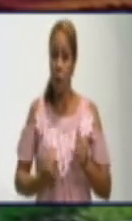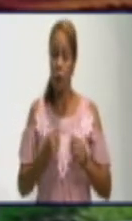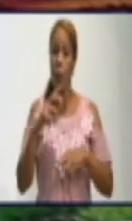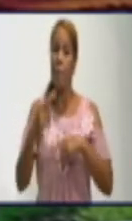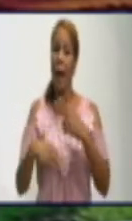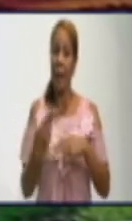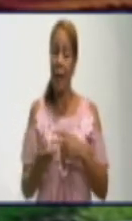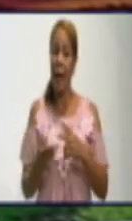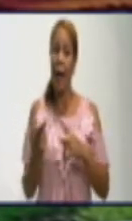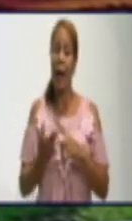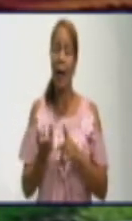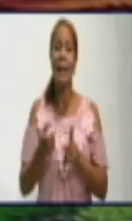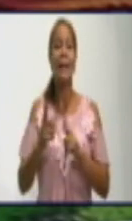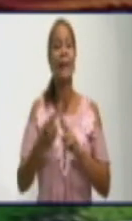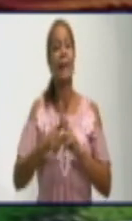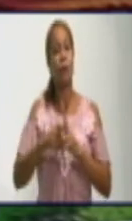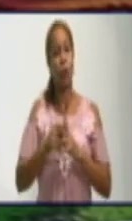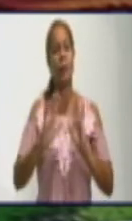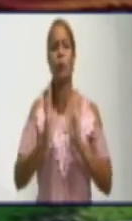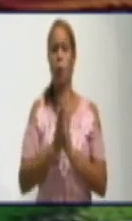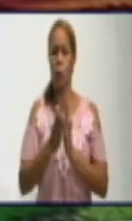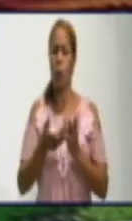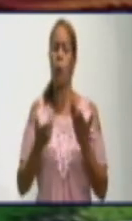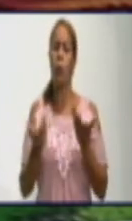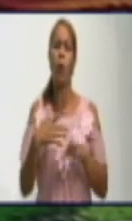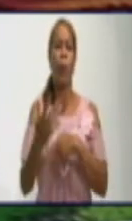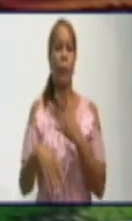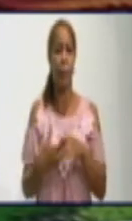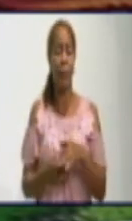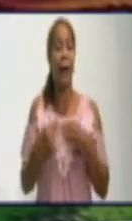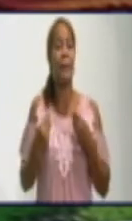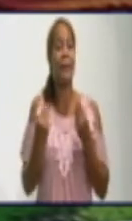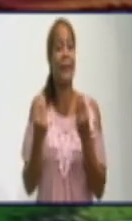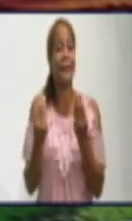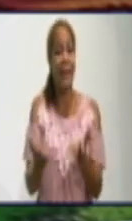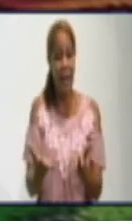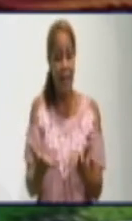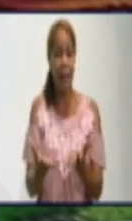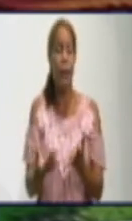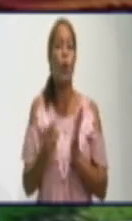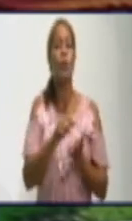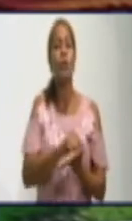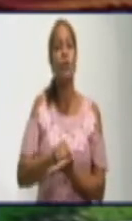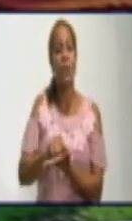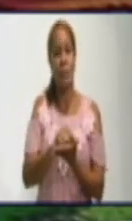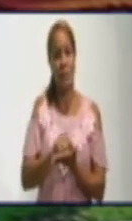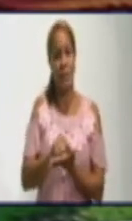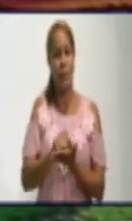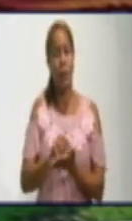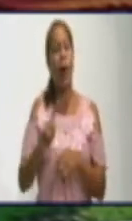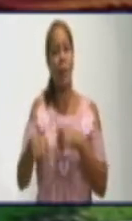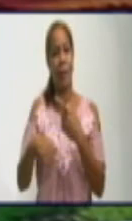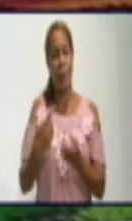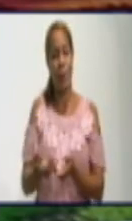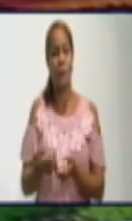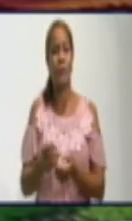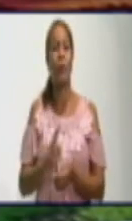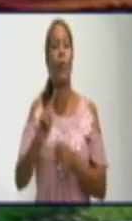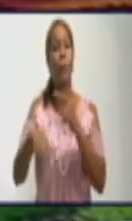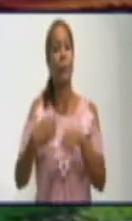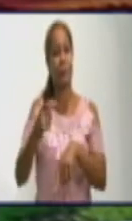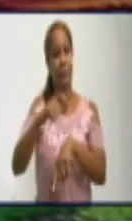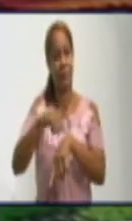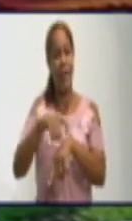muchísimas adversidades y brindar un servicio a la población de Granma. Los minutos que siguen después de la pausa. Empresa